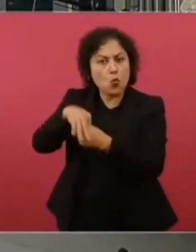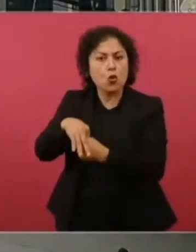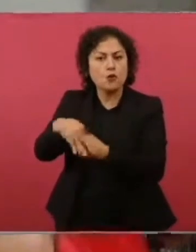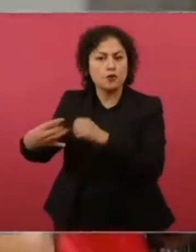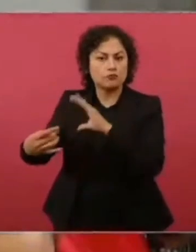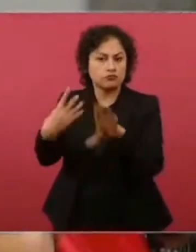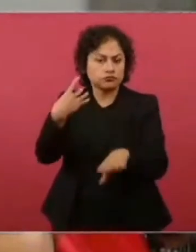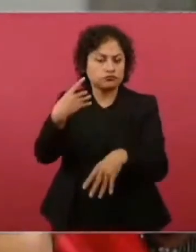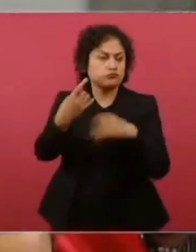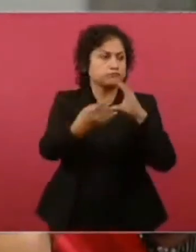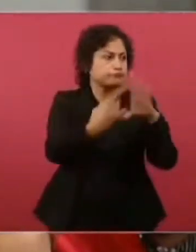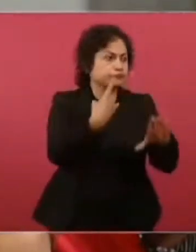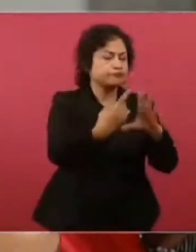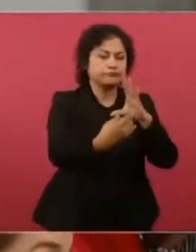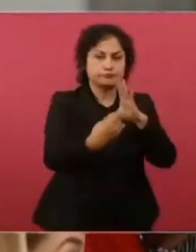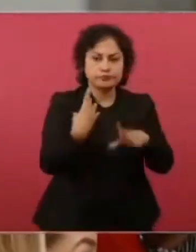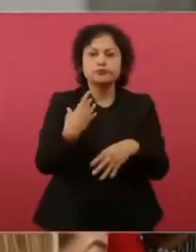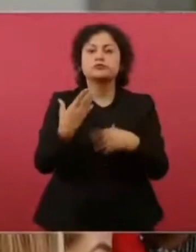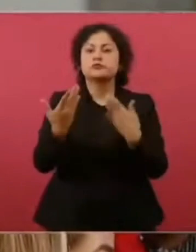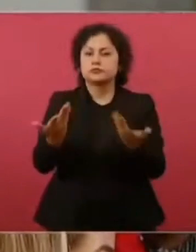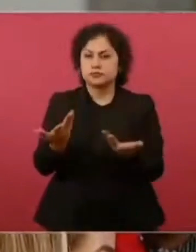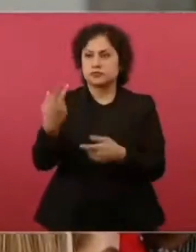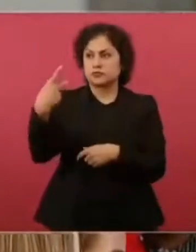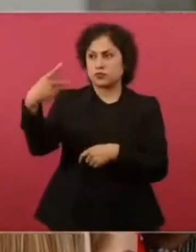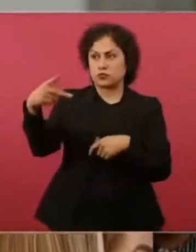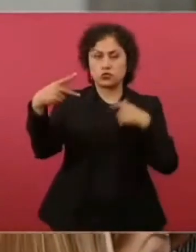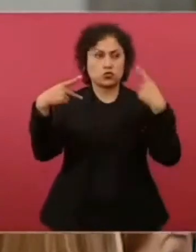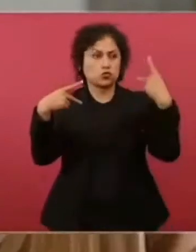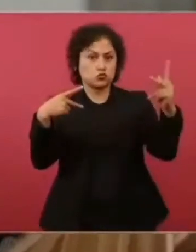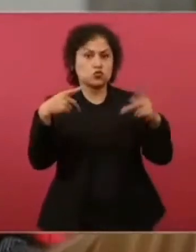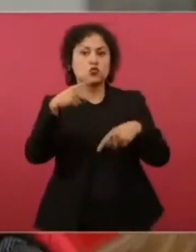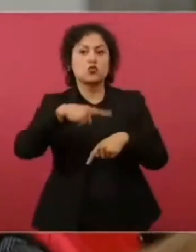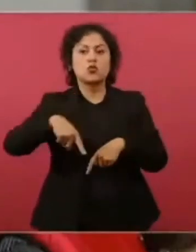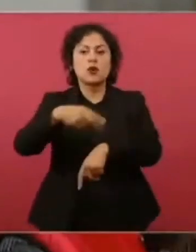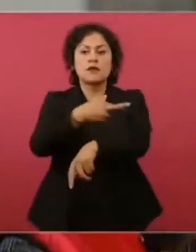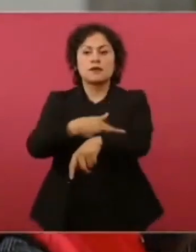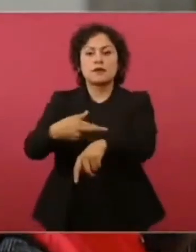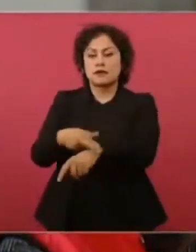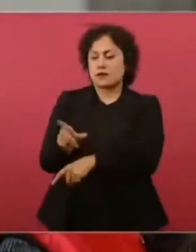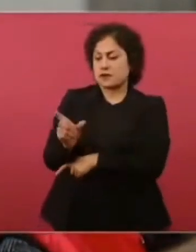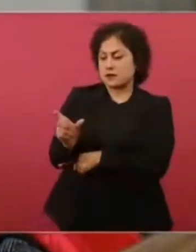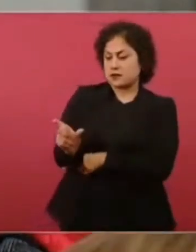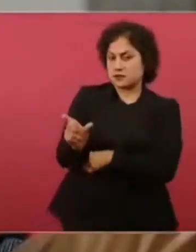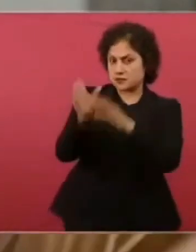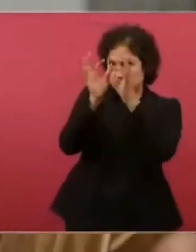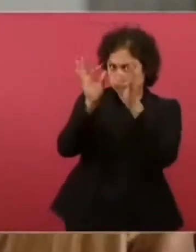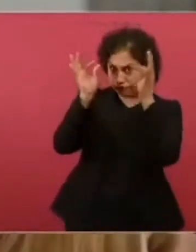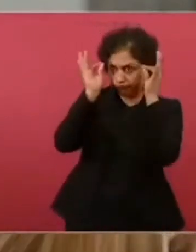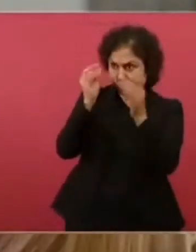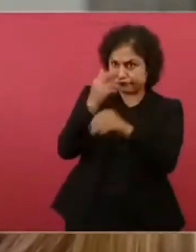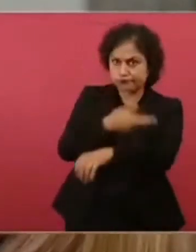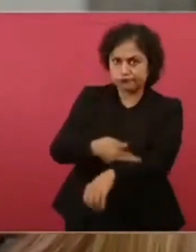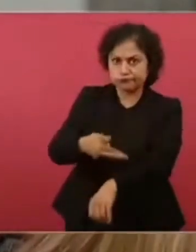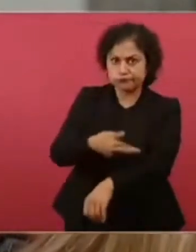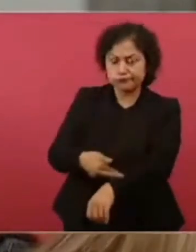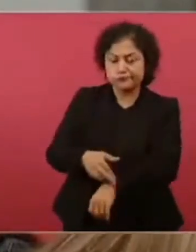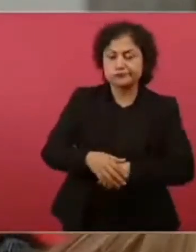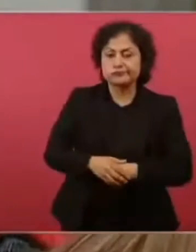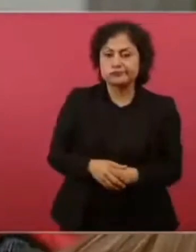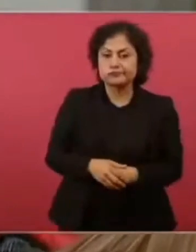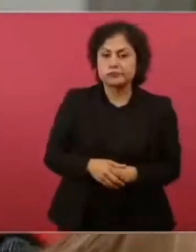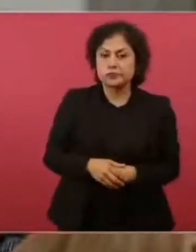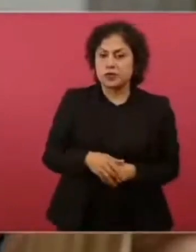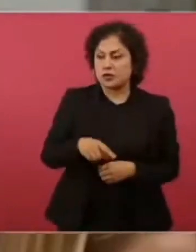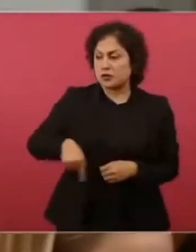credencial consular y no ha habido ningún posicionamiento ni por los